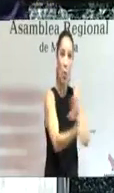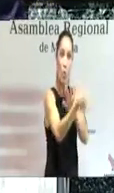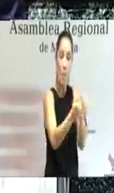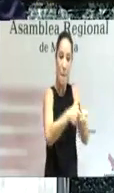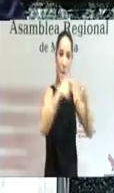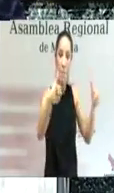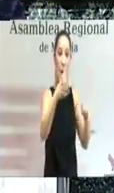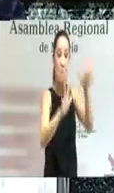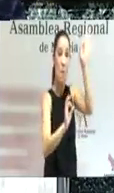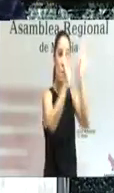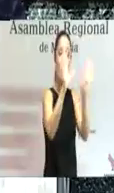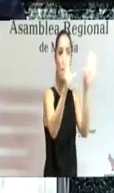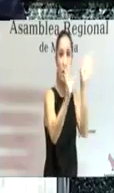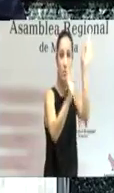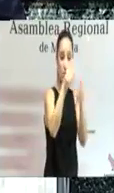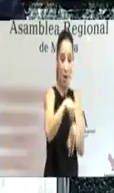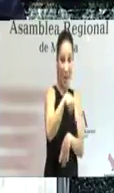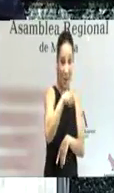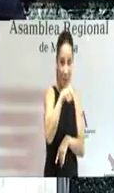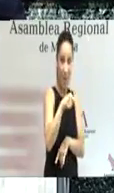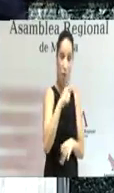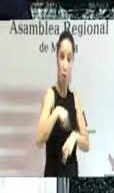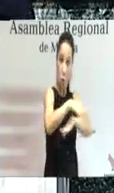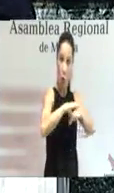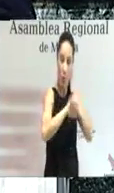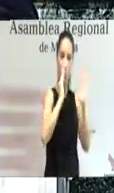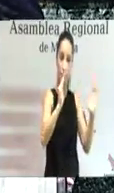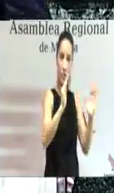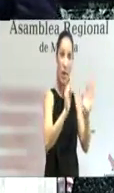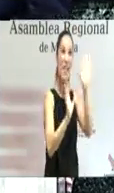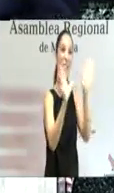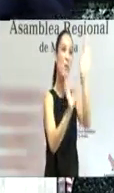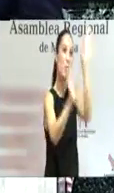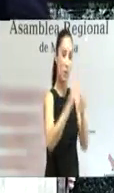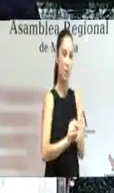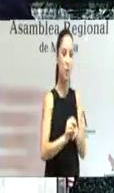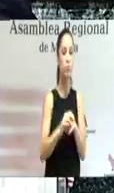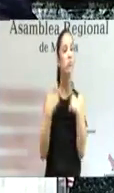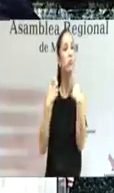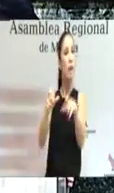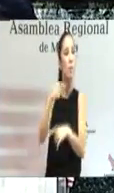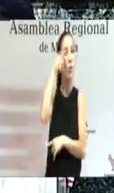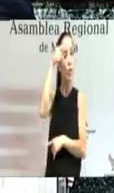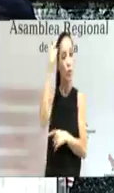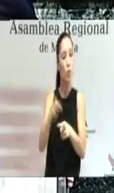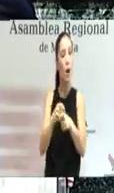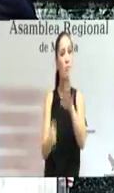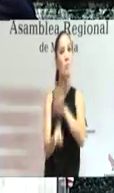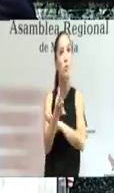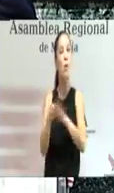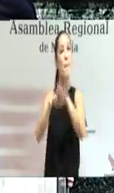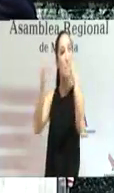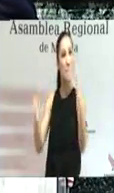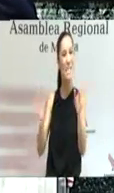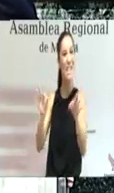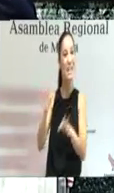menos un 10% en esta legislatura. En el ámbito de la cultura vamos a constituir también la mesa de la tauromaquia